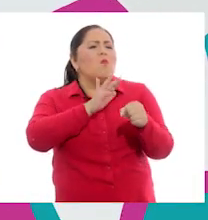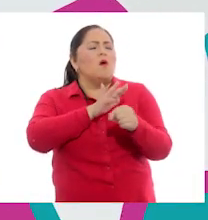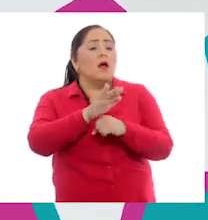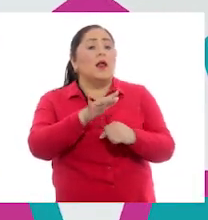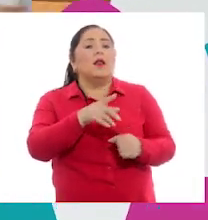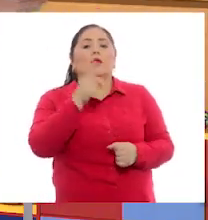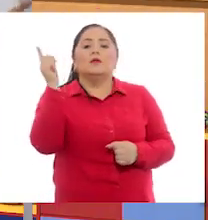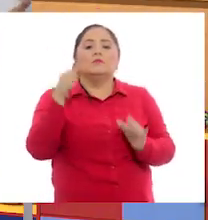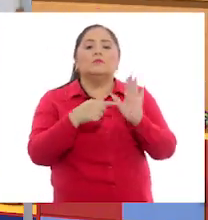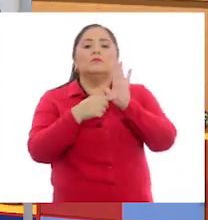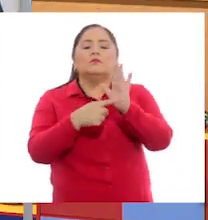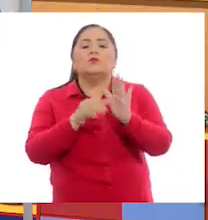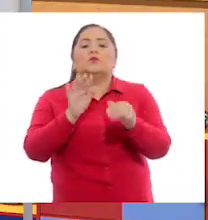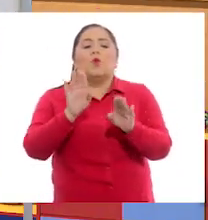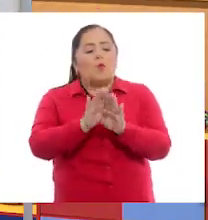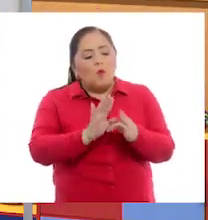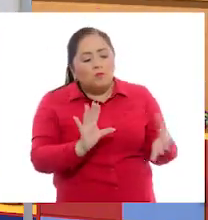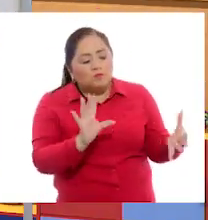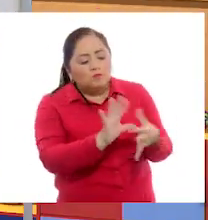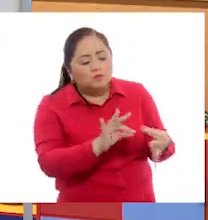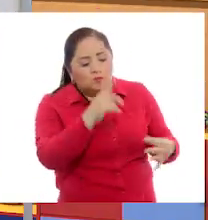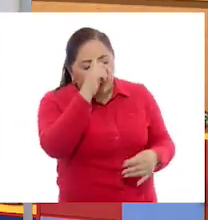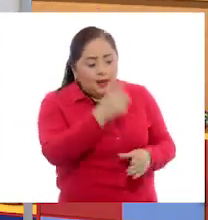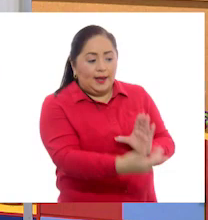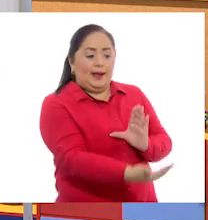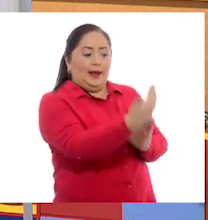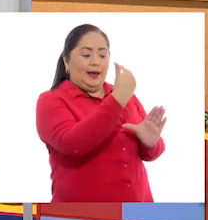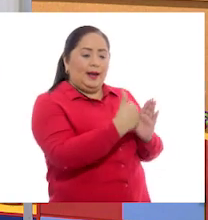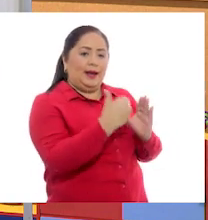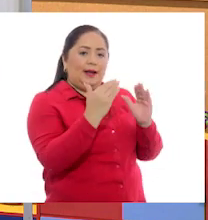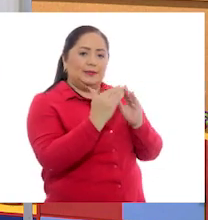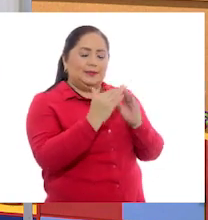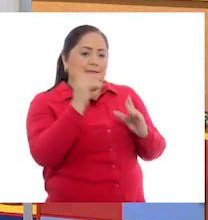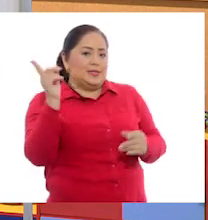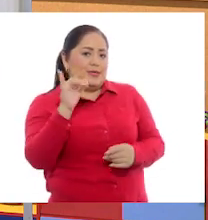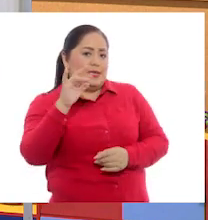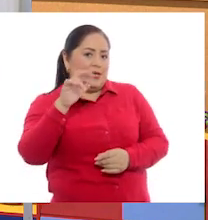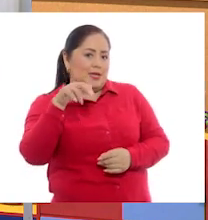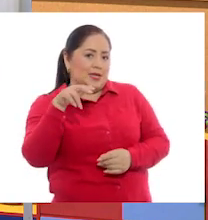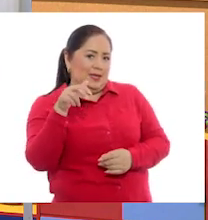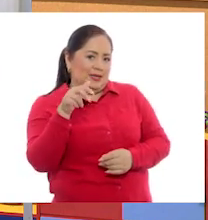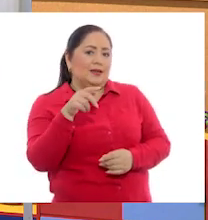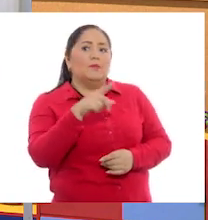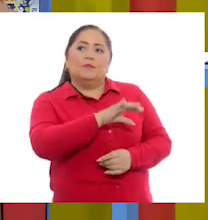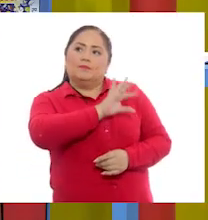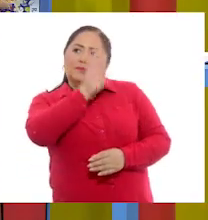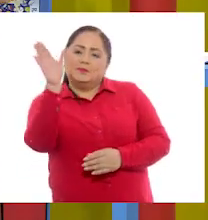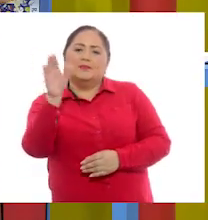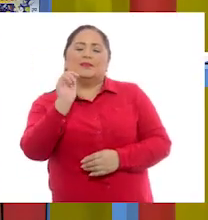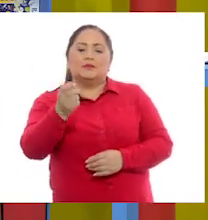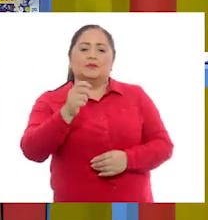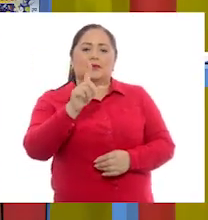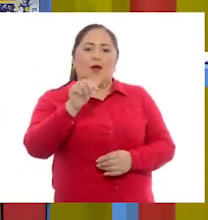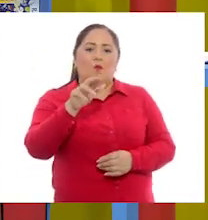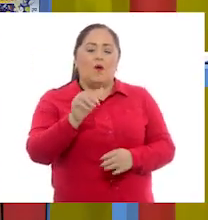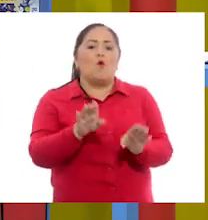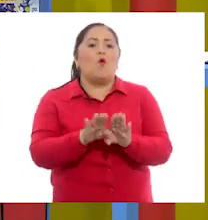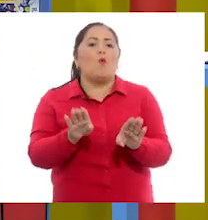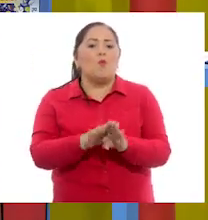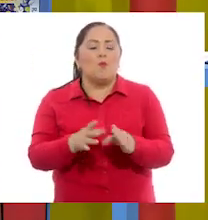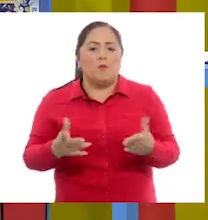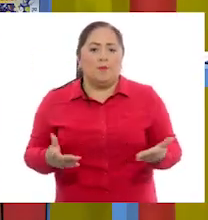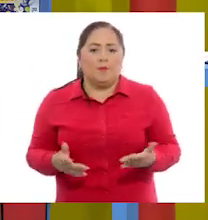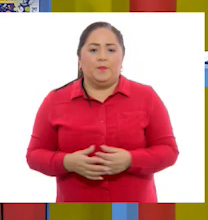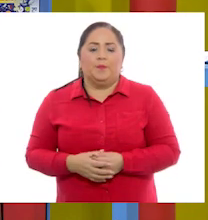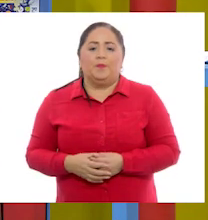¿Qué indicaciones se le pueden dar a Laura para llegar a la casa? A Irene. No, a Irene para llegar a la casa de Laura. Muy bien, Pili.